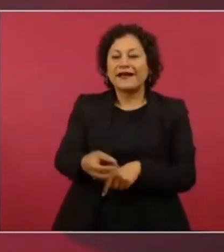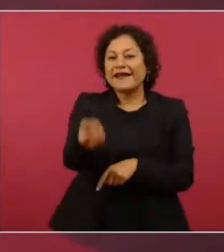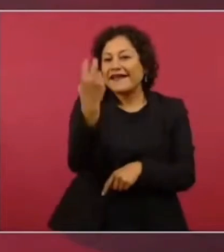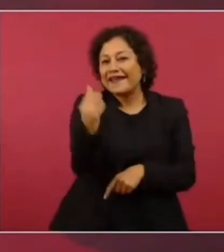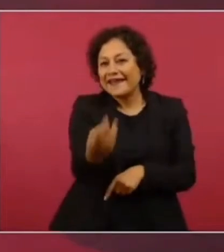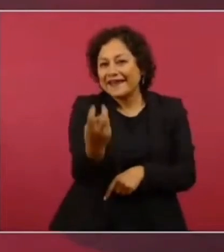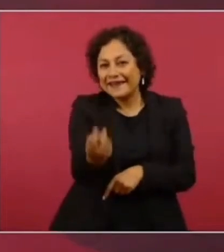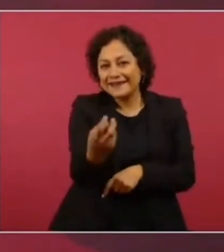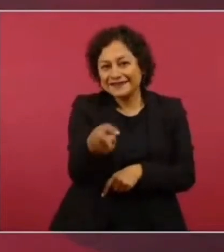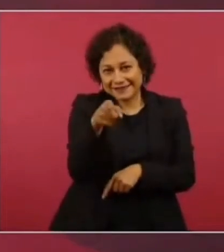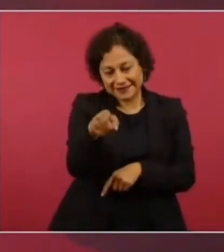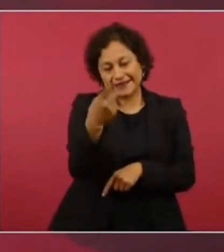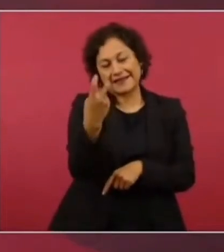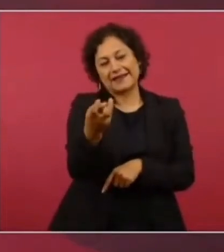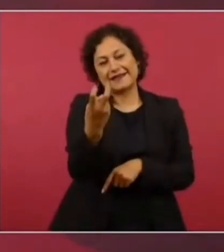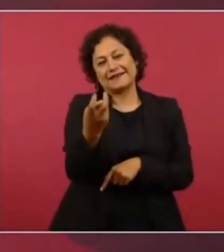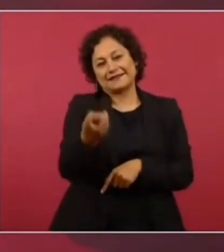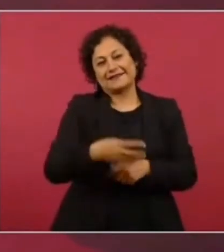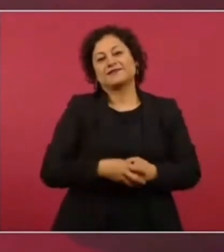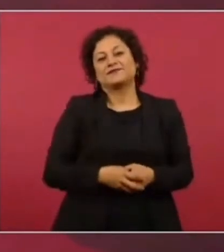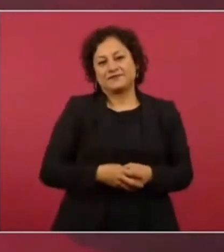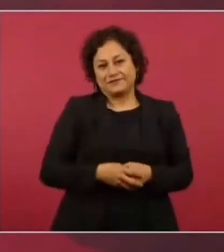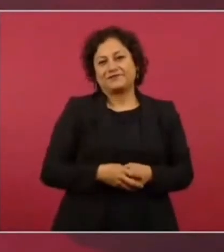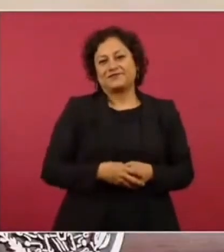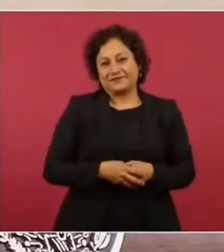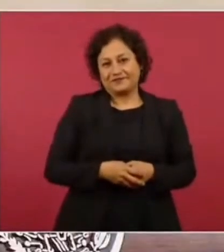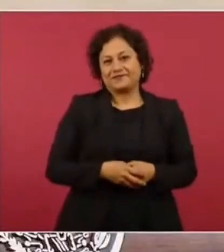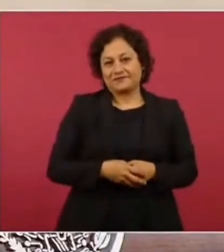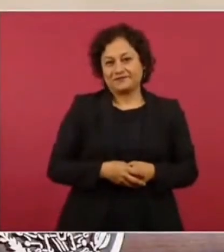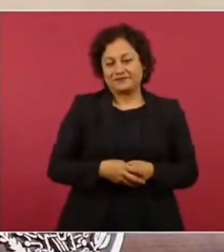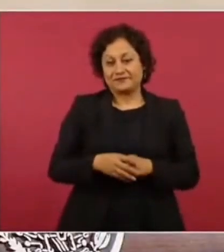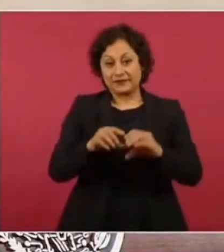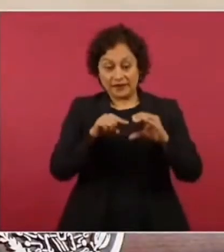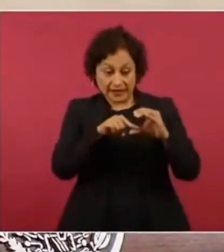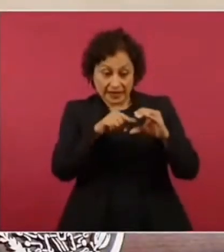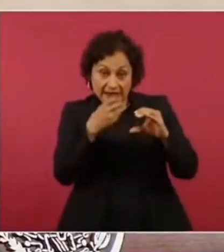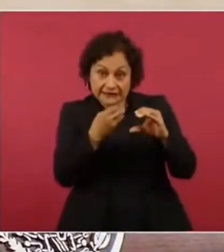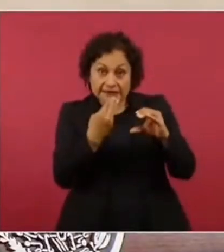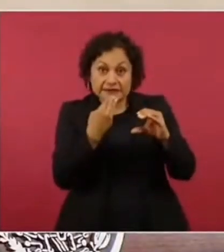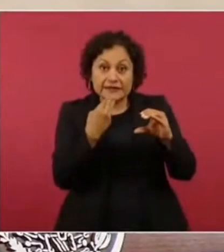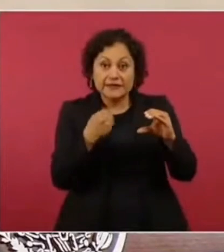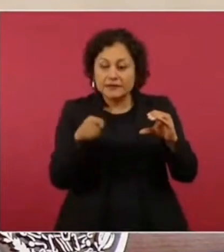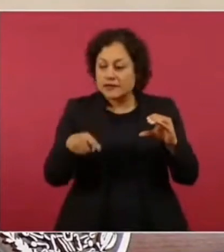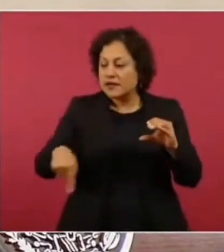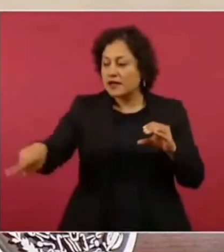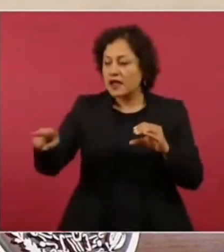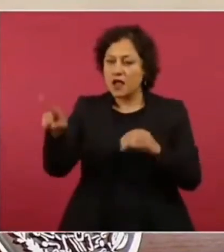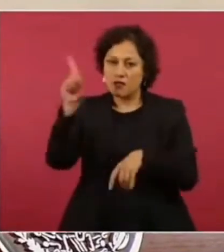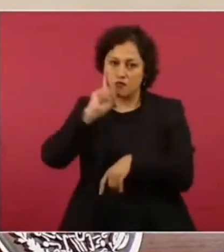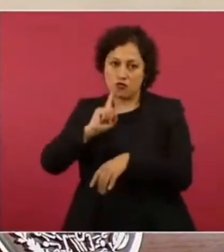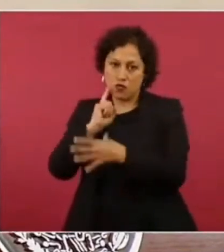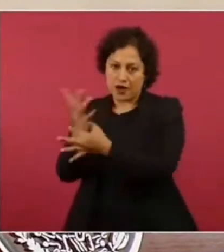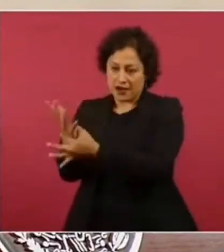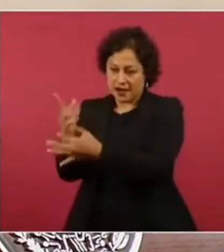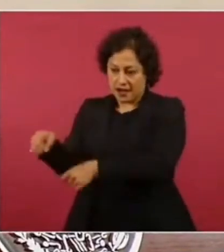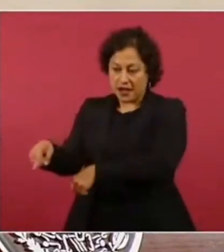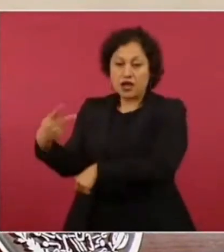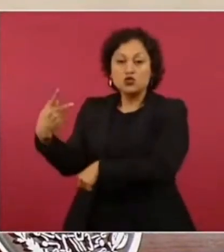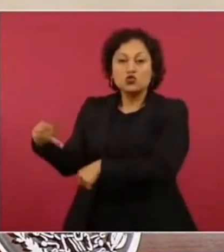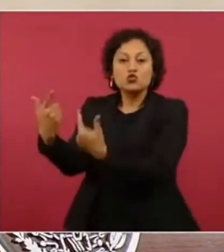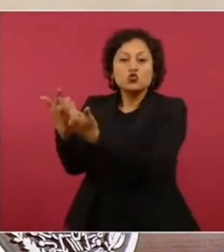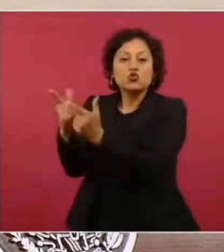eso, sí. Ya hecha, hecha por mujeres que tienen su cooperativa.